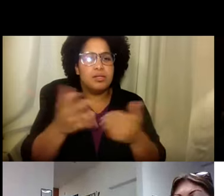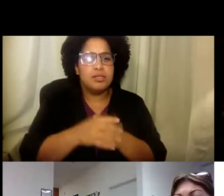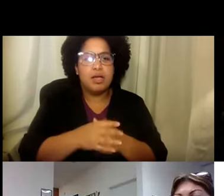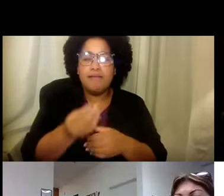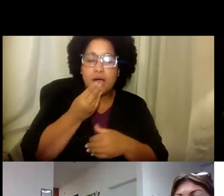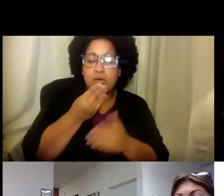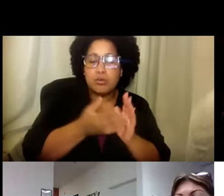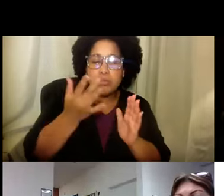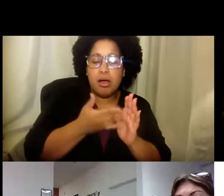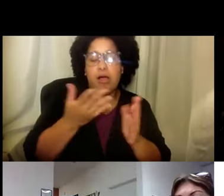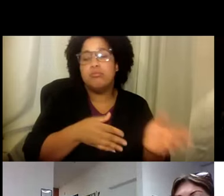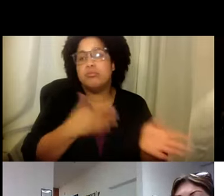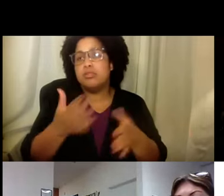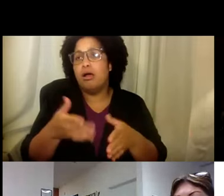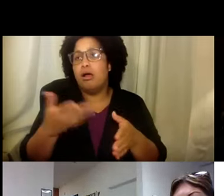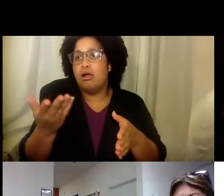tipo?